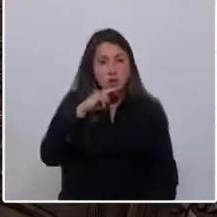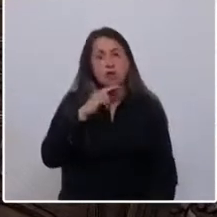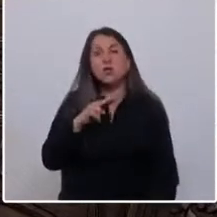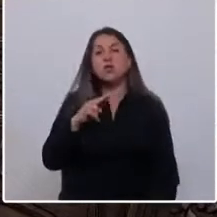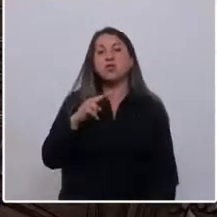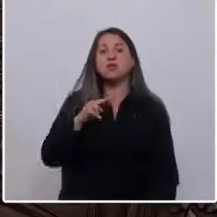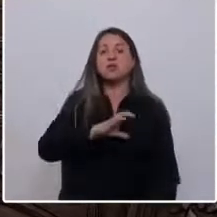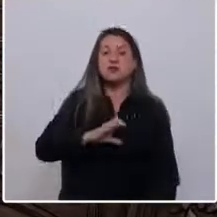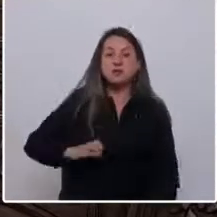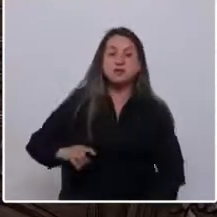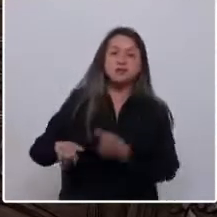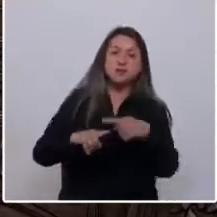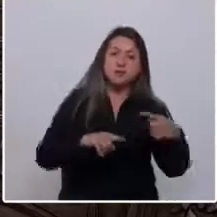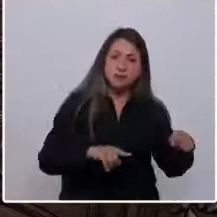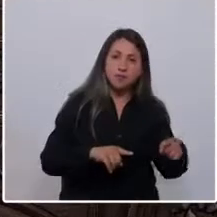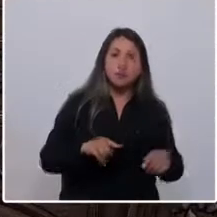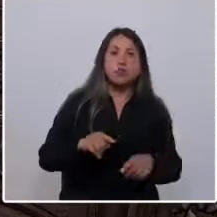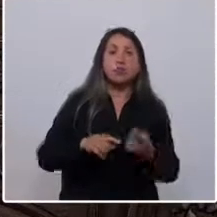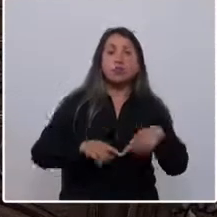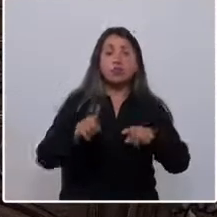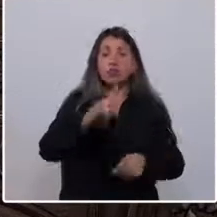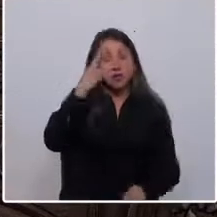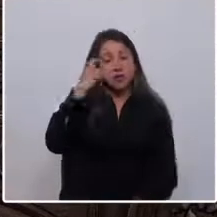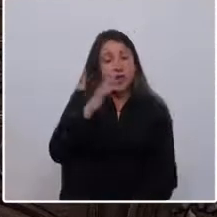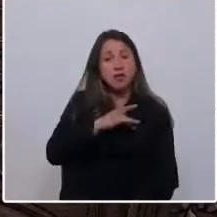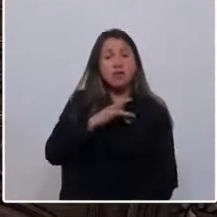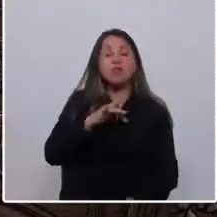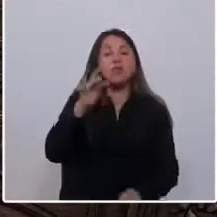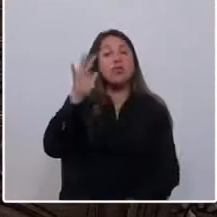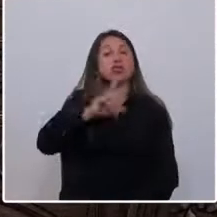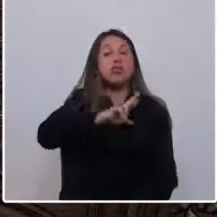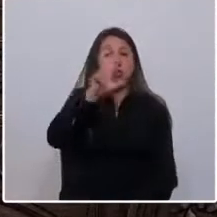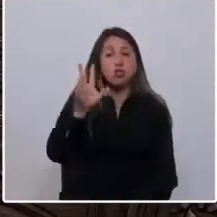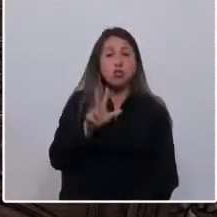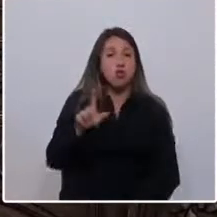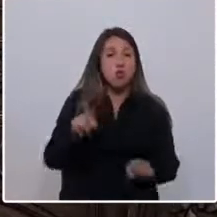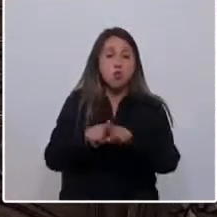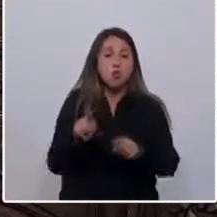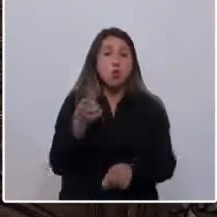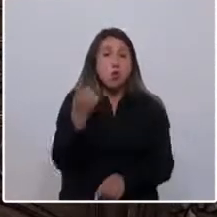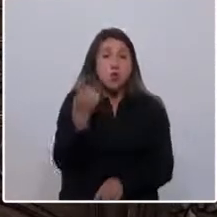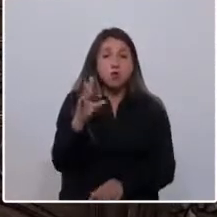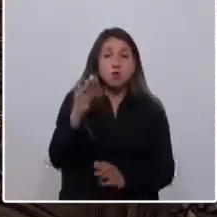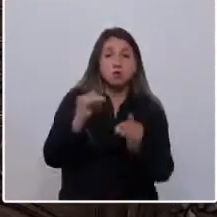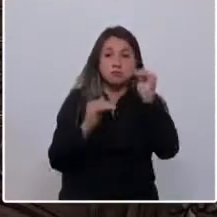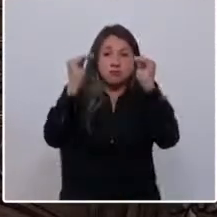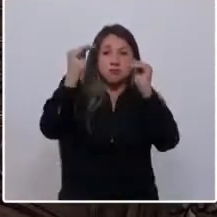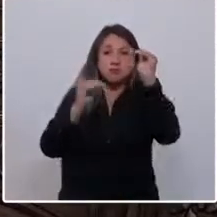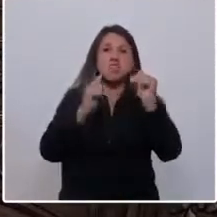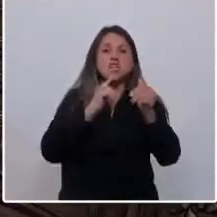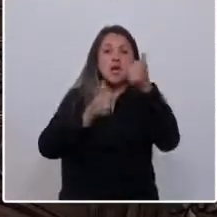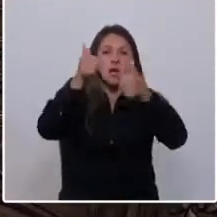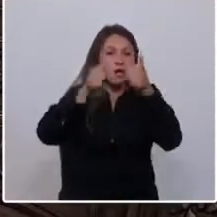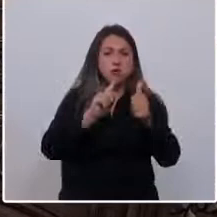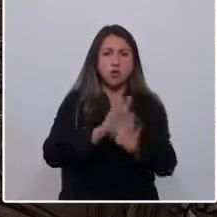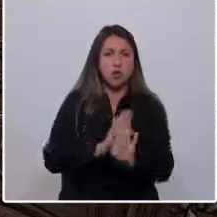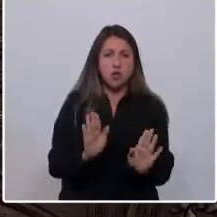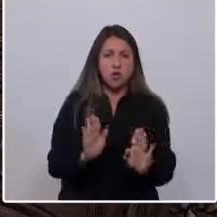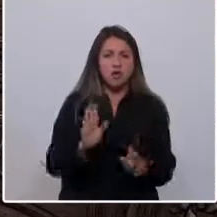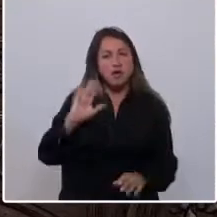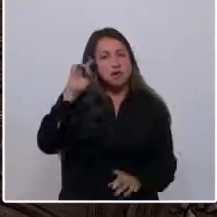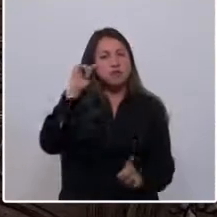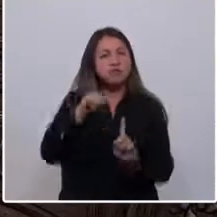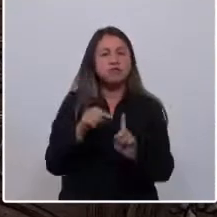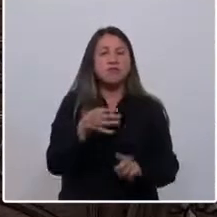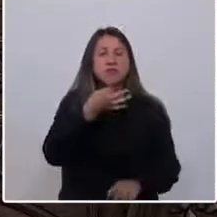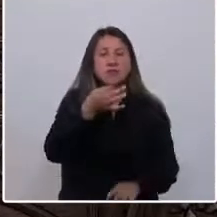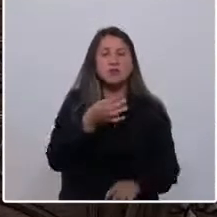para aquellos que son agnósticos y ateos, porque en Chile no debe existir una ideología por sobre la otra. En esta Constitución buscamos decir a las personas